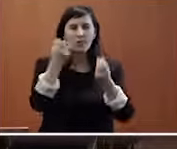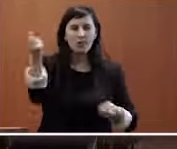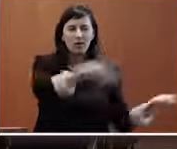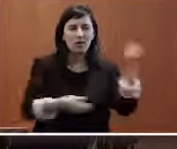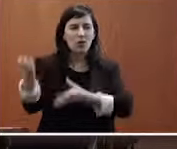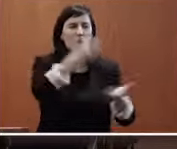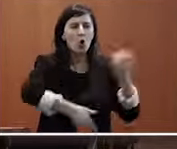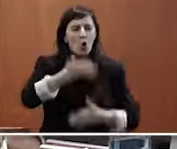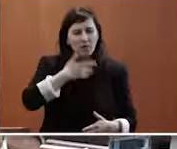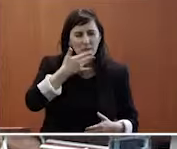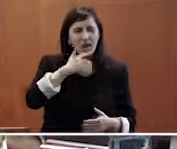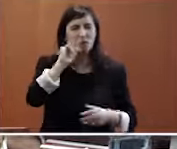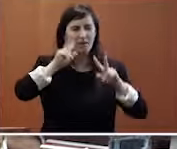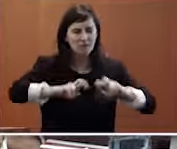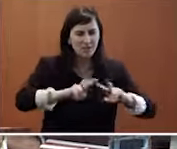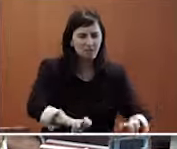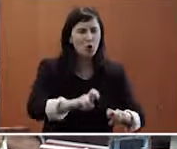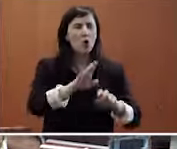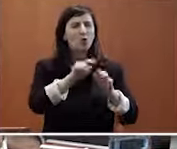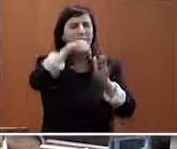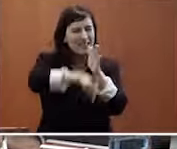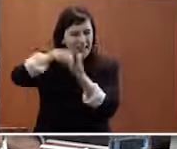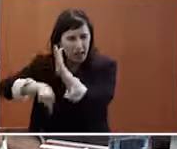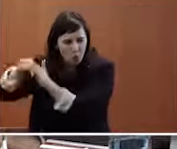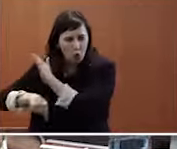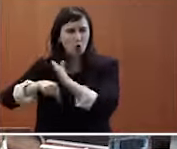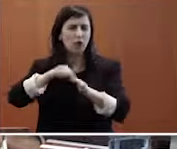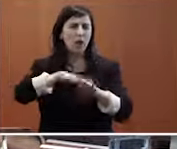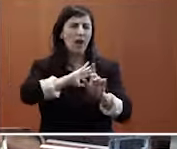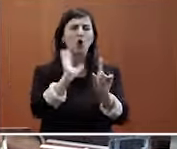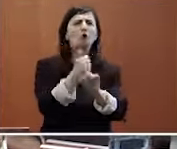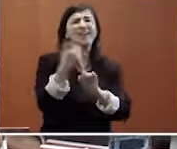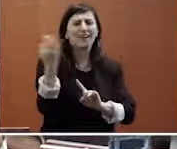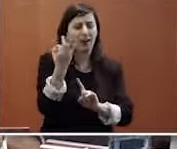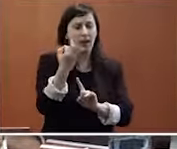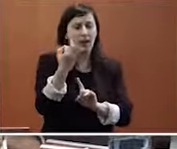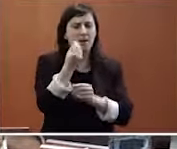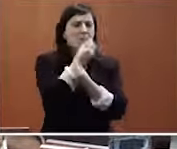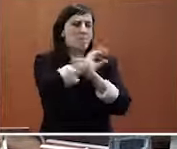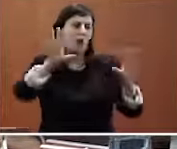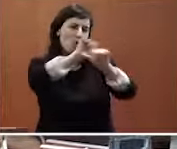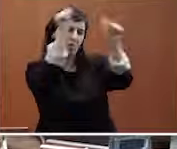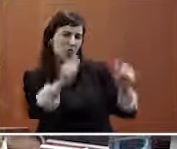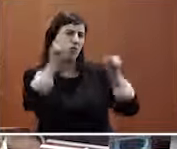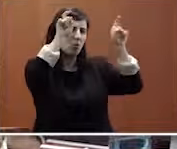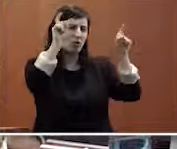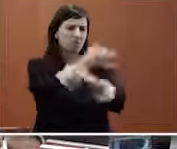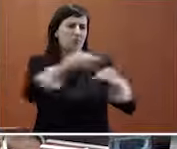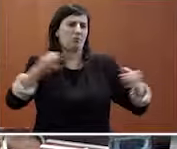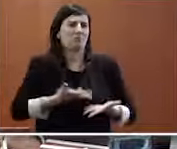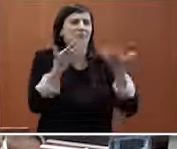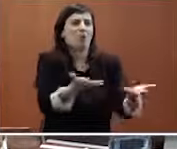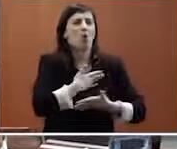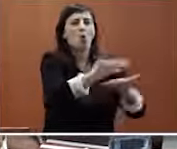de investigación, de desenvolvimiento para garantir la mayor educación posible para toda la ciudadanía, para